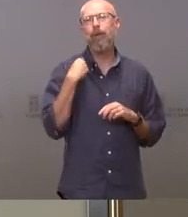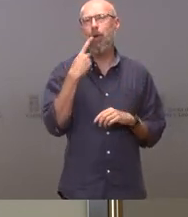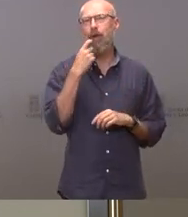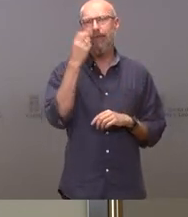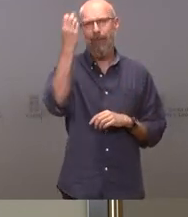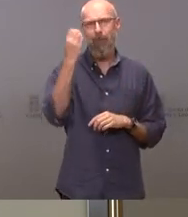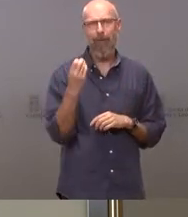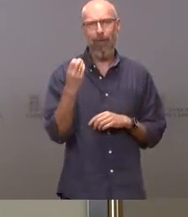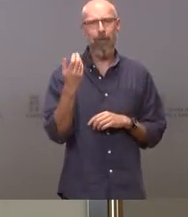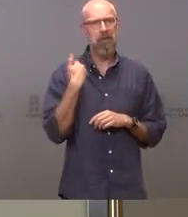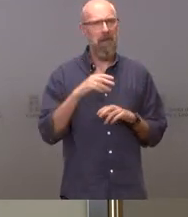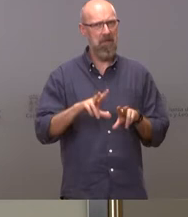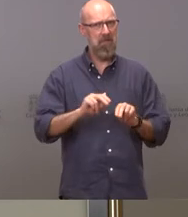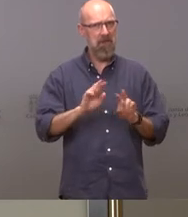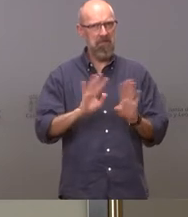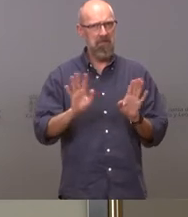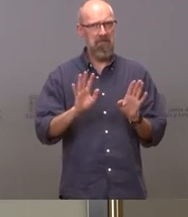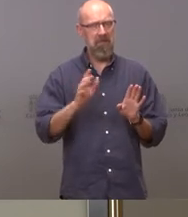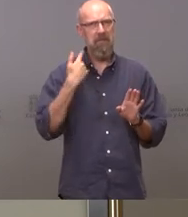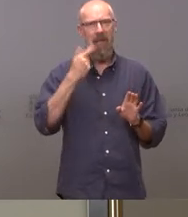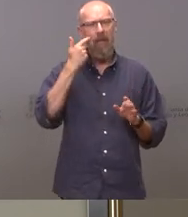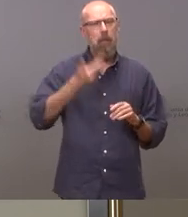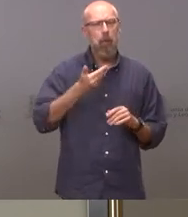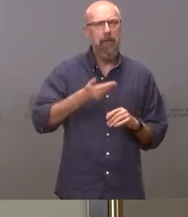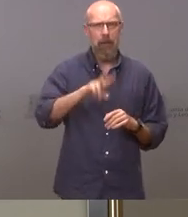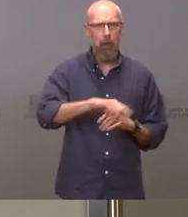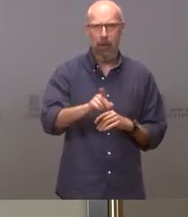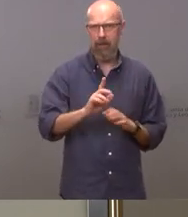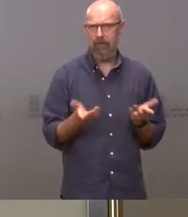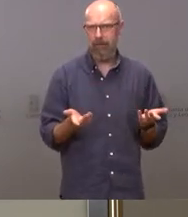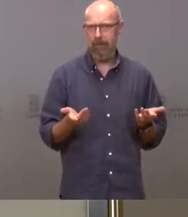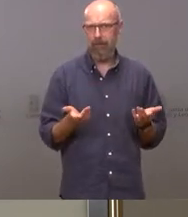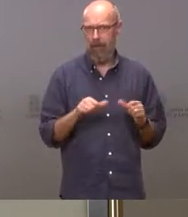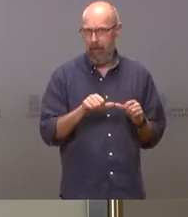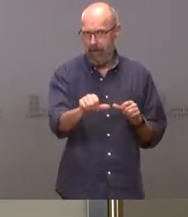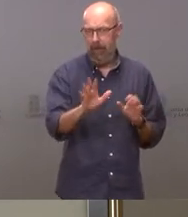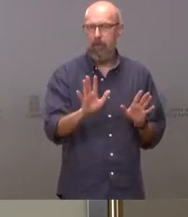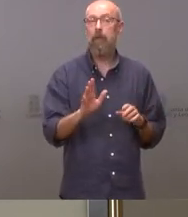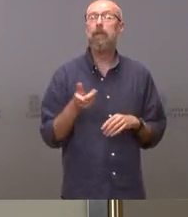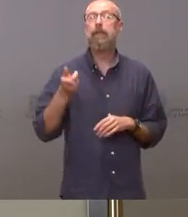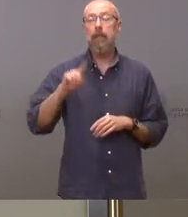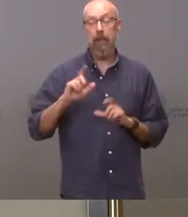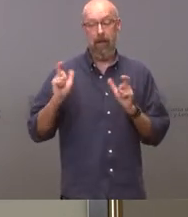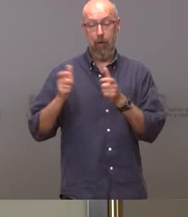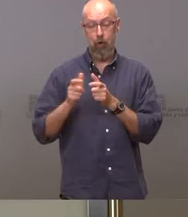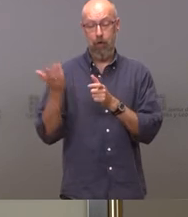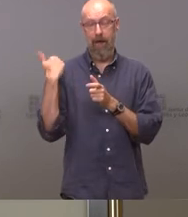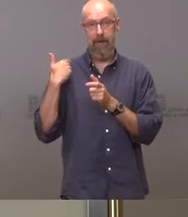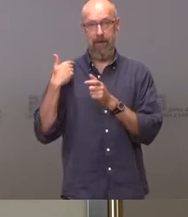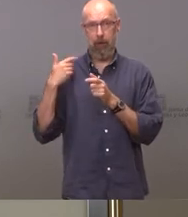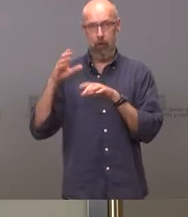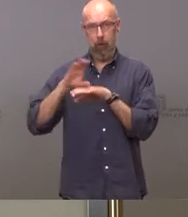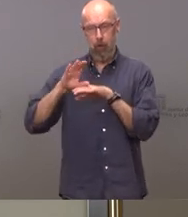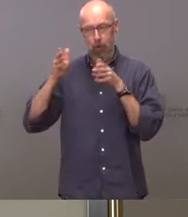ya no va a ser tenido especialmente en cuenta o al menos no al 100% y en cualquier caso tras la reunión de ayer del Consejo Interterritorial